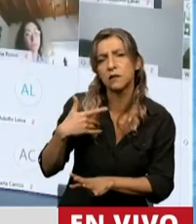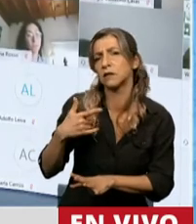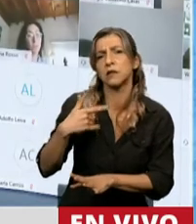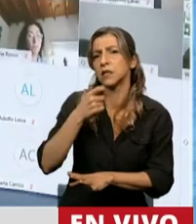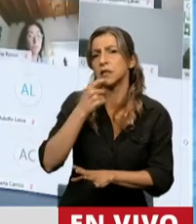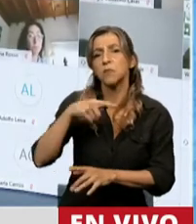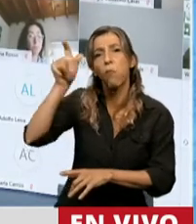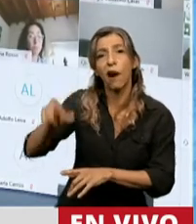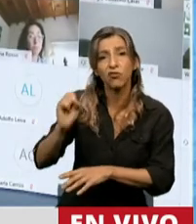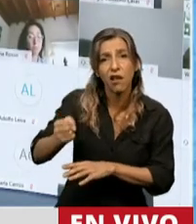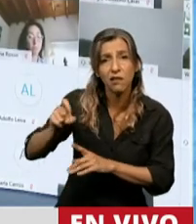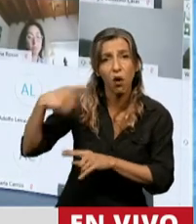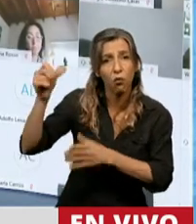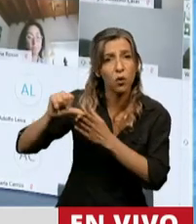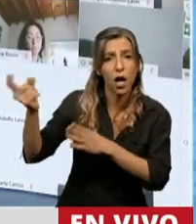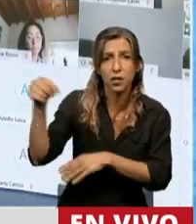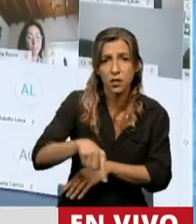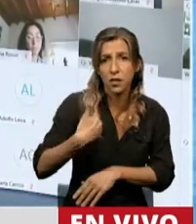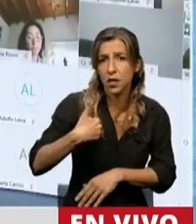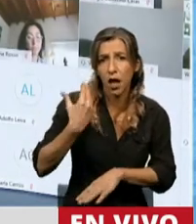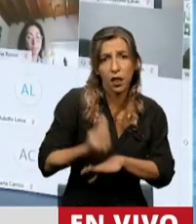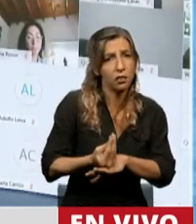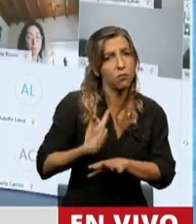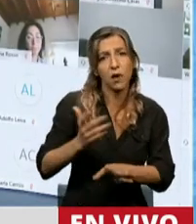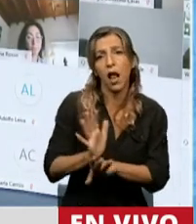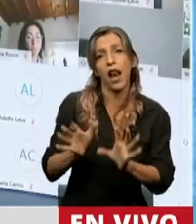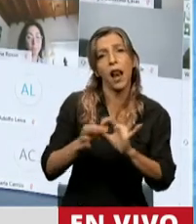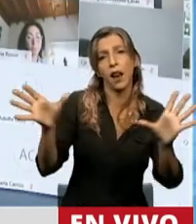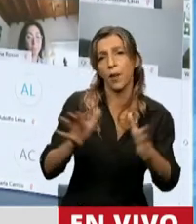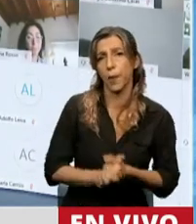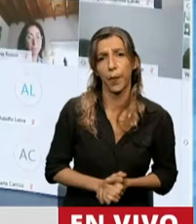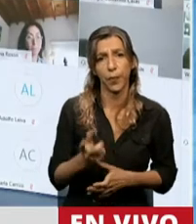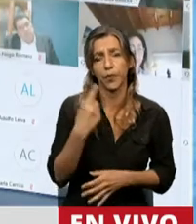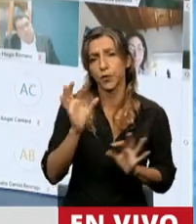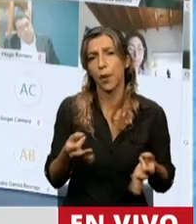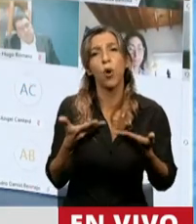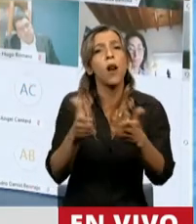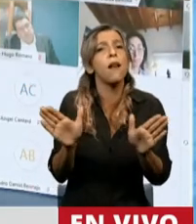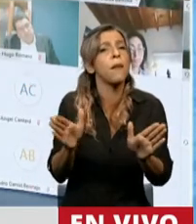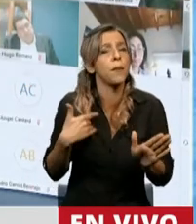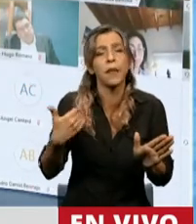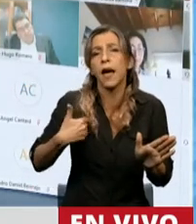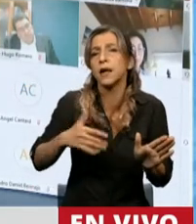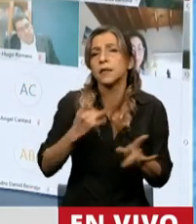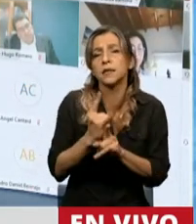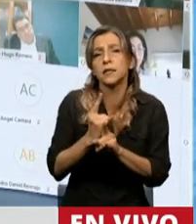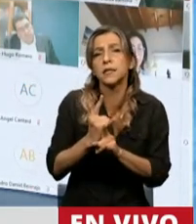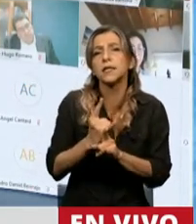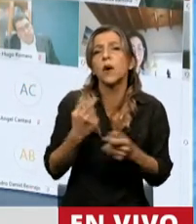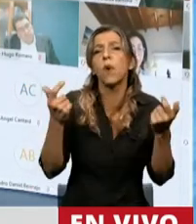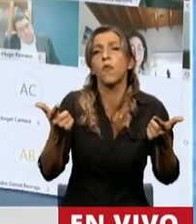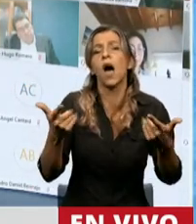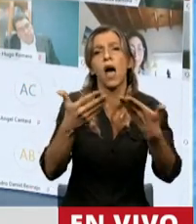abandonar esa condición. La Argentina es un suelo de libertad, señor presidente. Nosotros nos hemos preocupado por